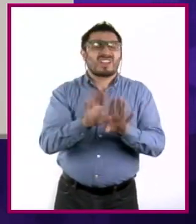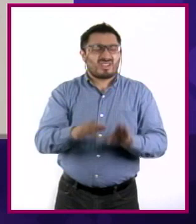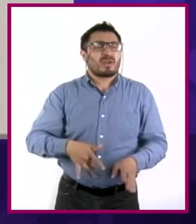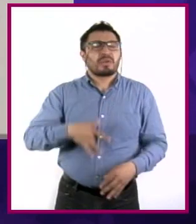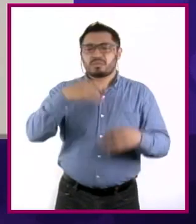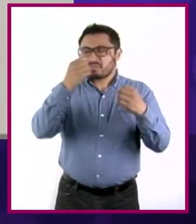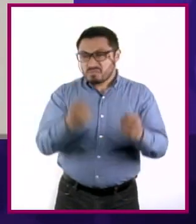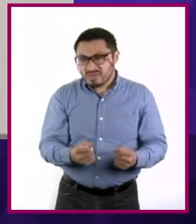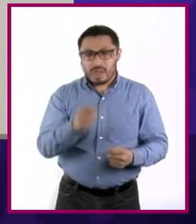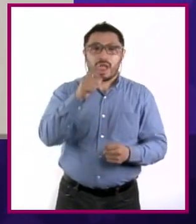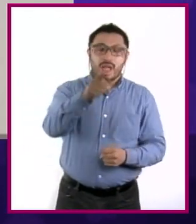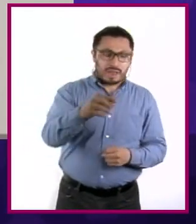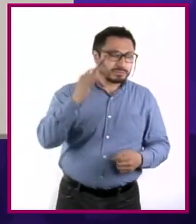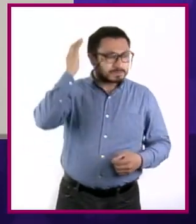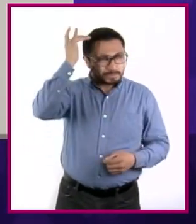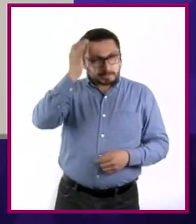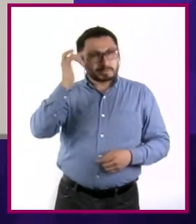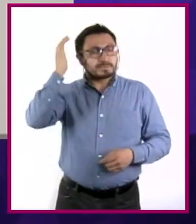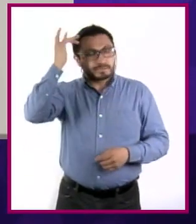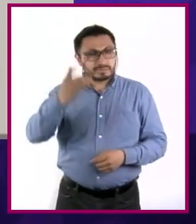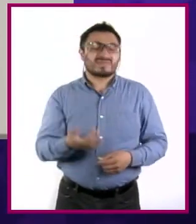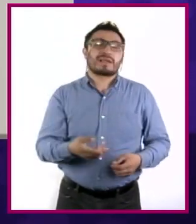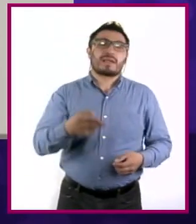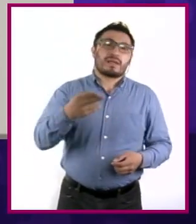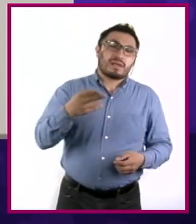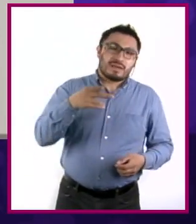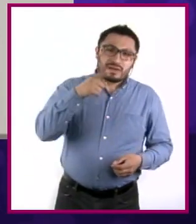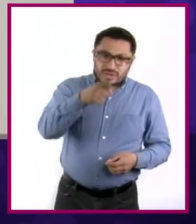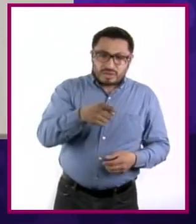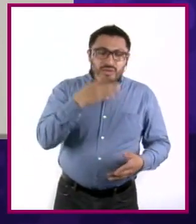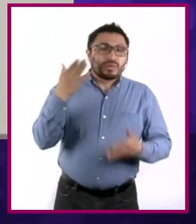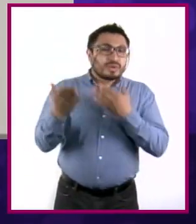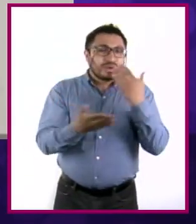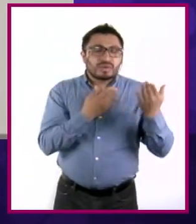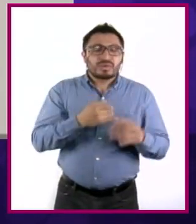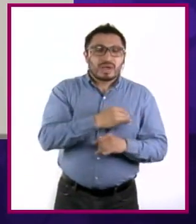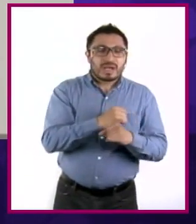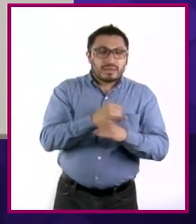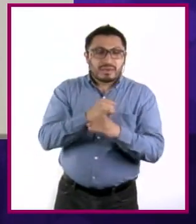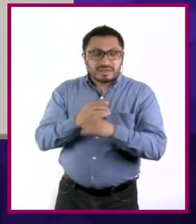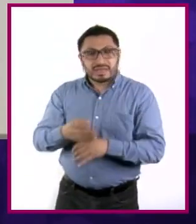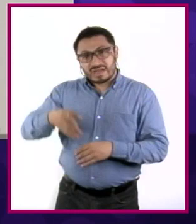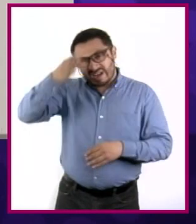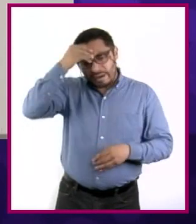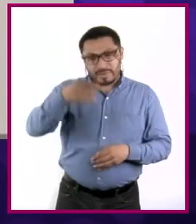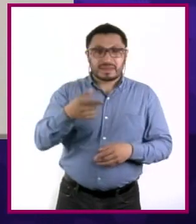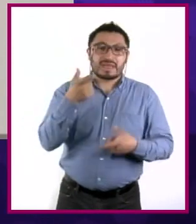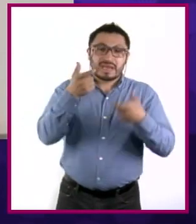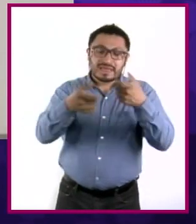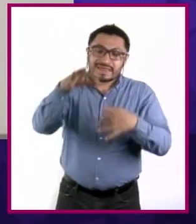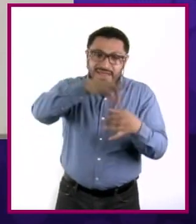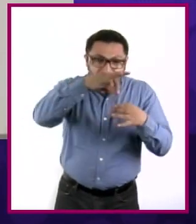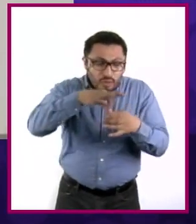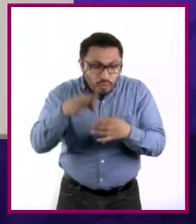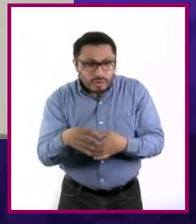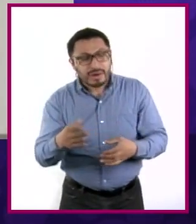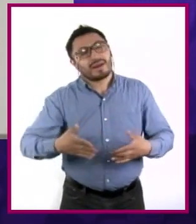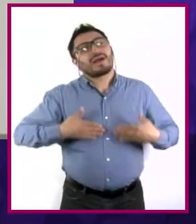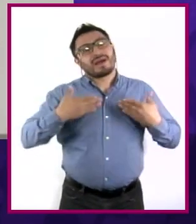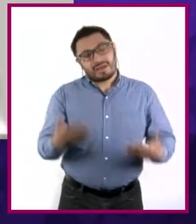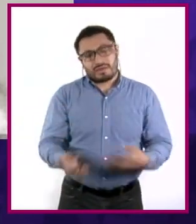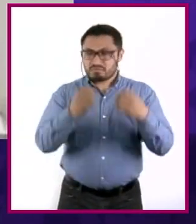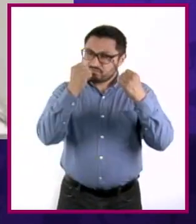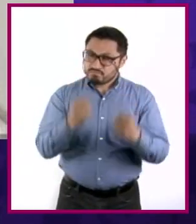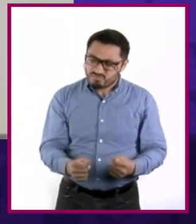es a través de que puede tener nosotros de alguna manera nuestro corchoncito ahorrado, donde nosotros digamos, bueno, si